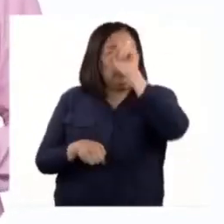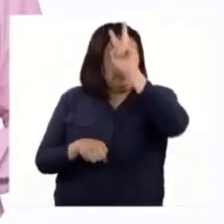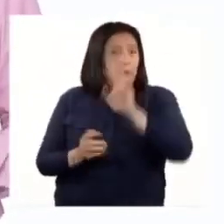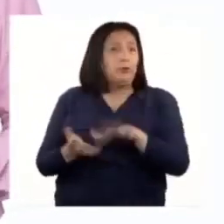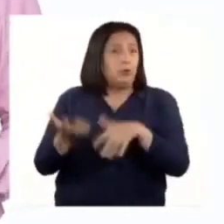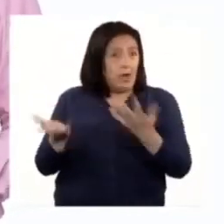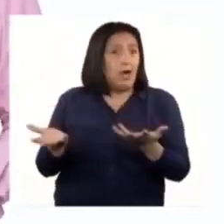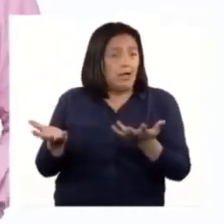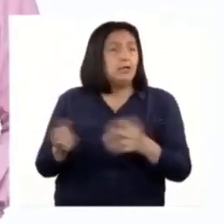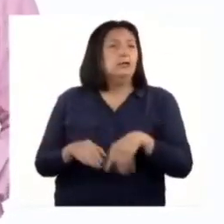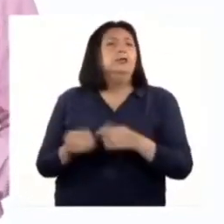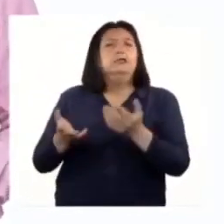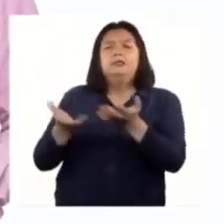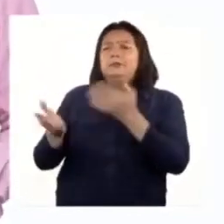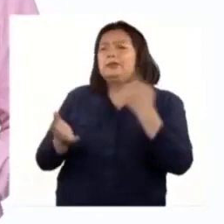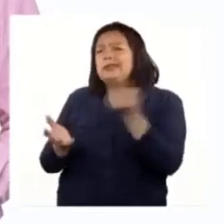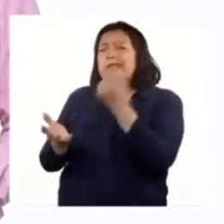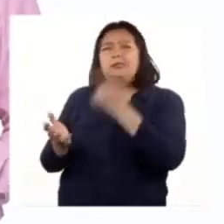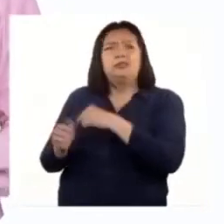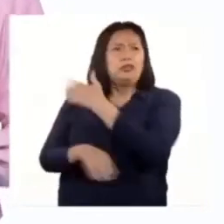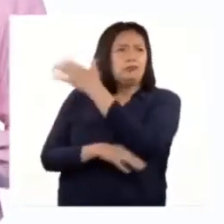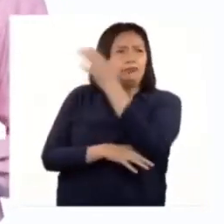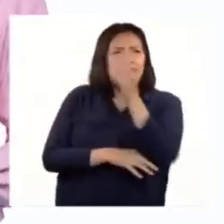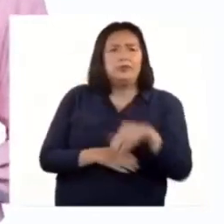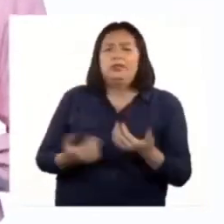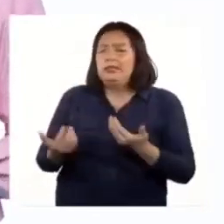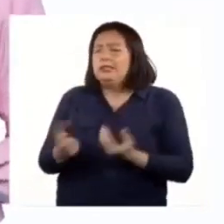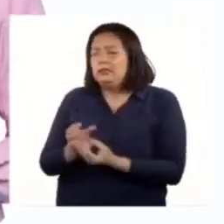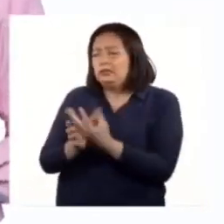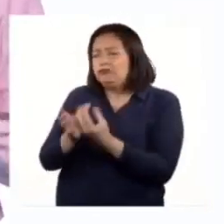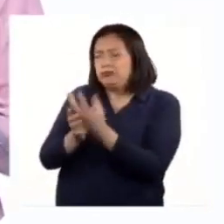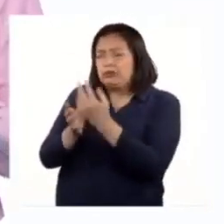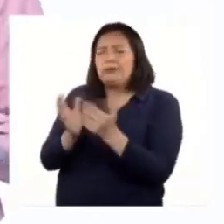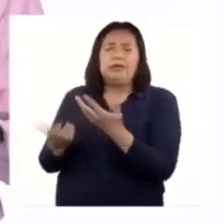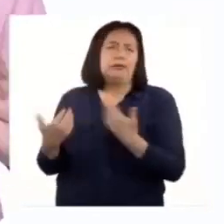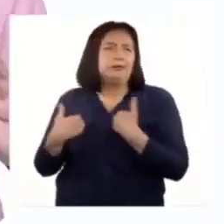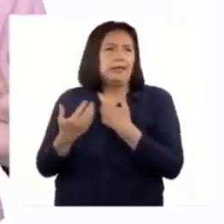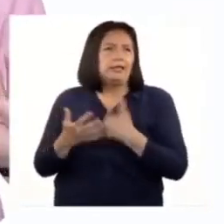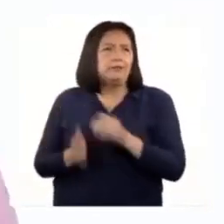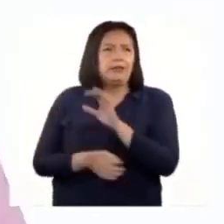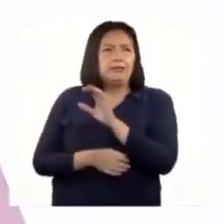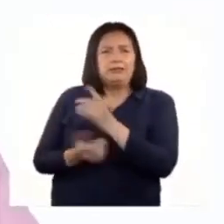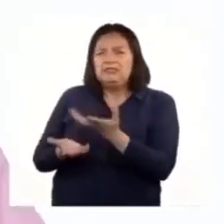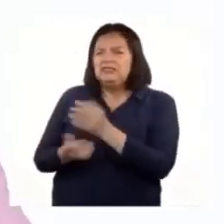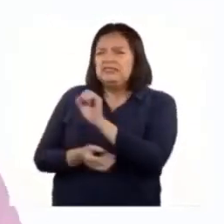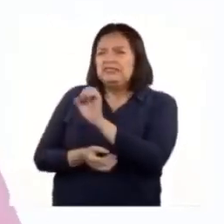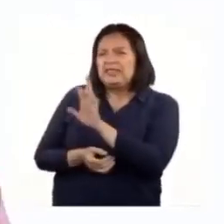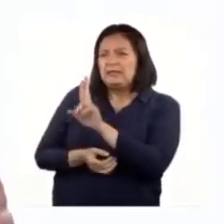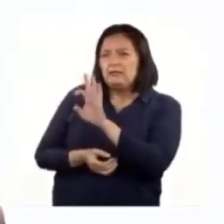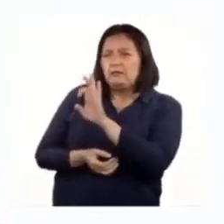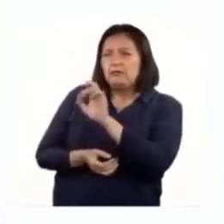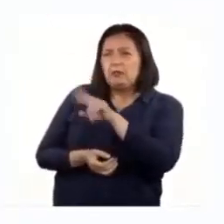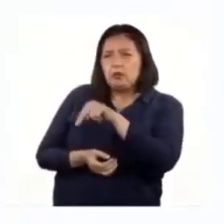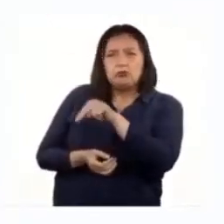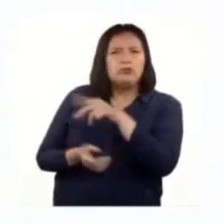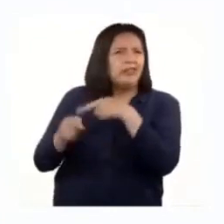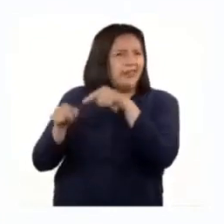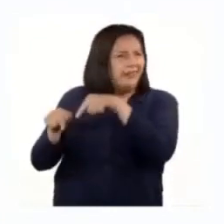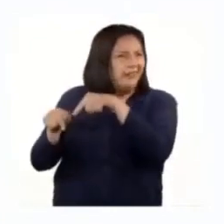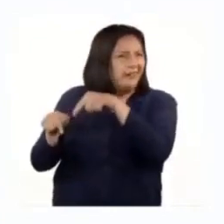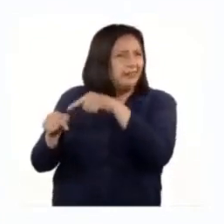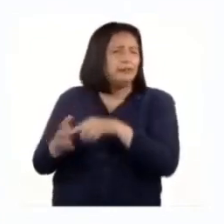Perú, tenemos el Servicio Nacional Forestal y de Fauna Silvestre, CERFOR. Este organismo público